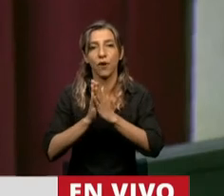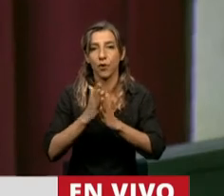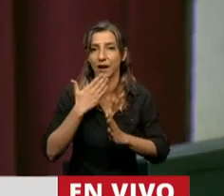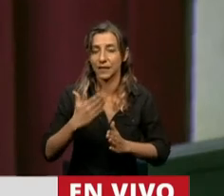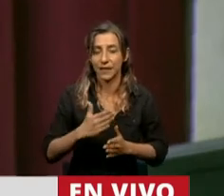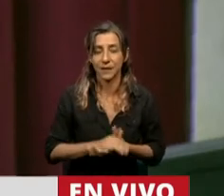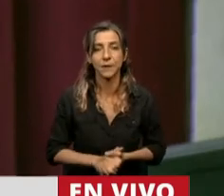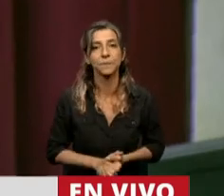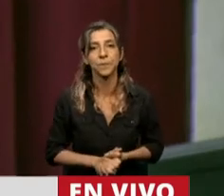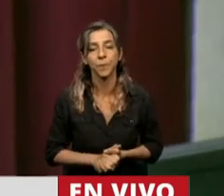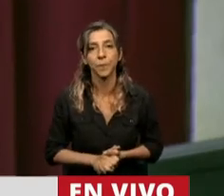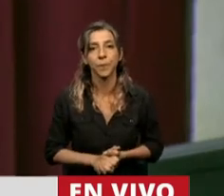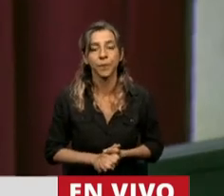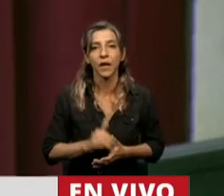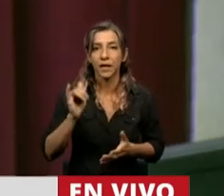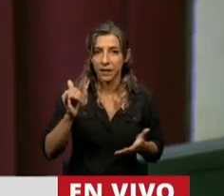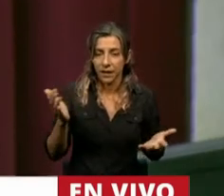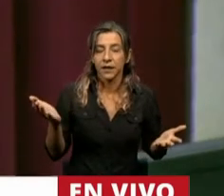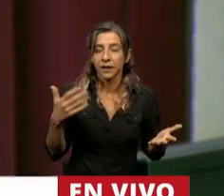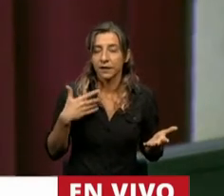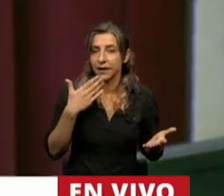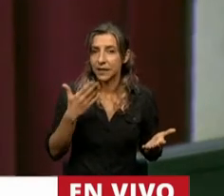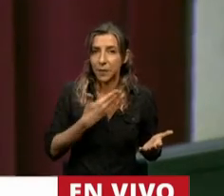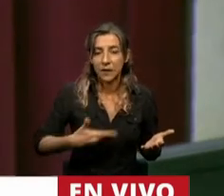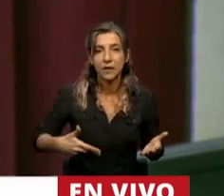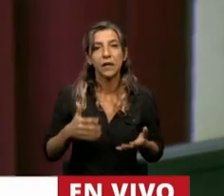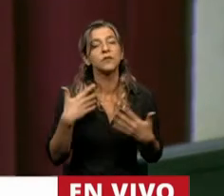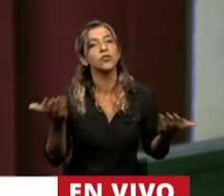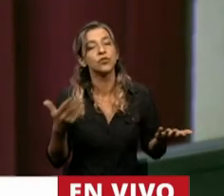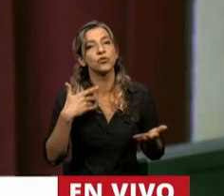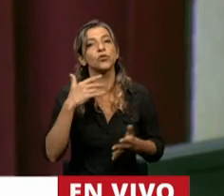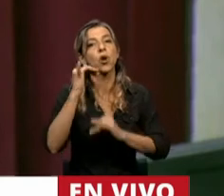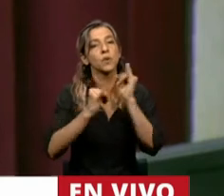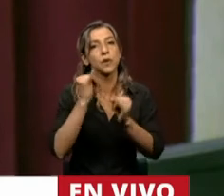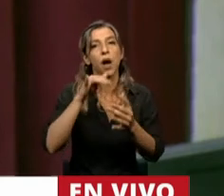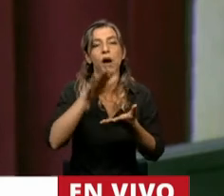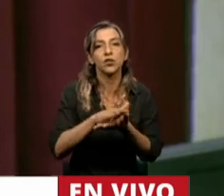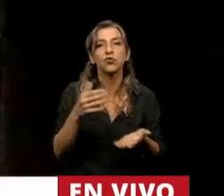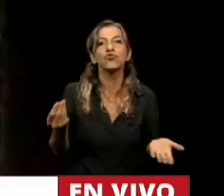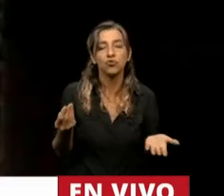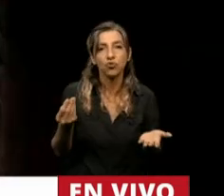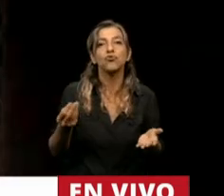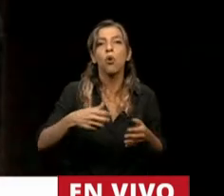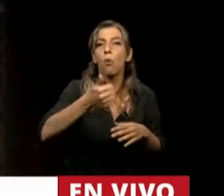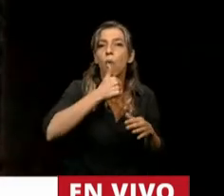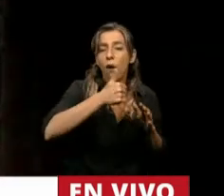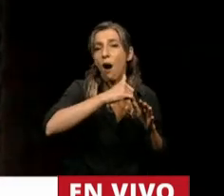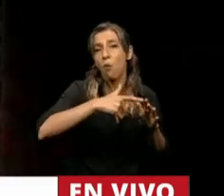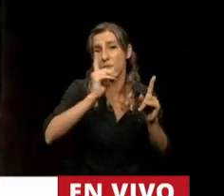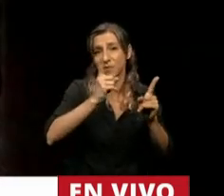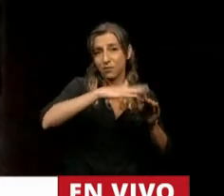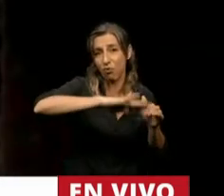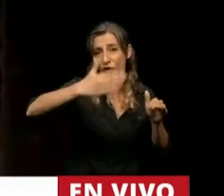Adelante, diputado. Le hablaba, presidente, gracias, presidente. Le hablaba de la gravedad de la crisis hídrica en los oasis cordilleranos.